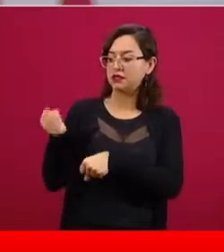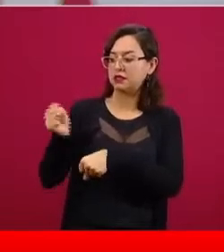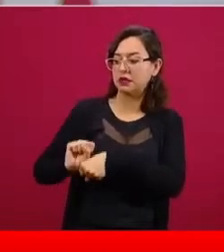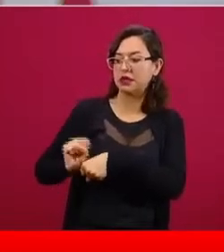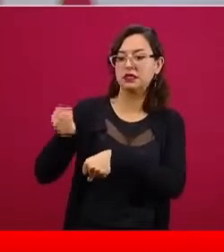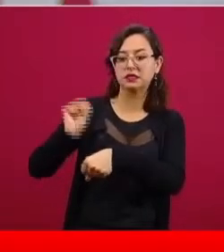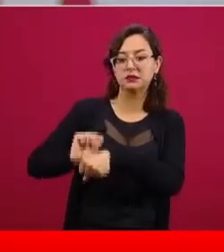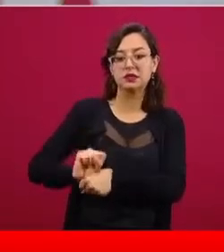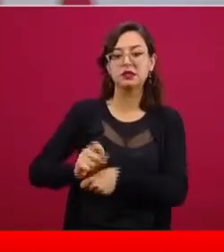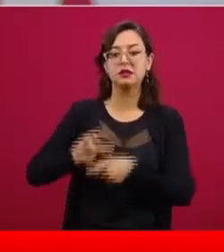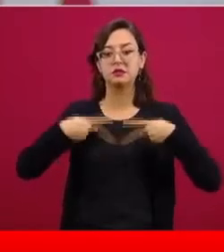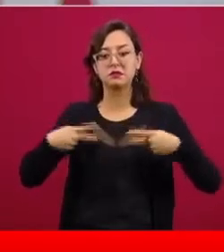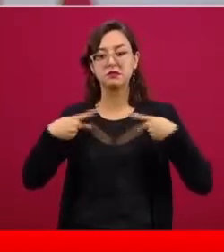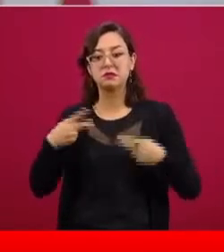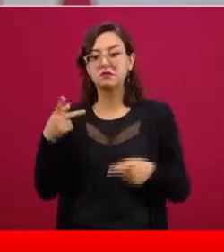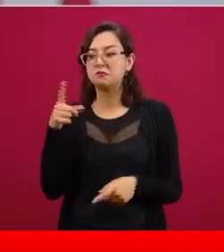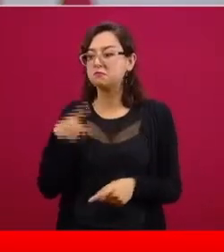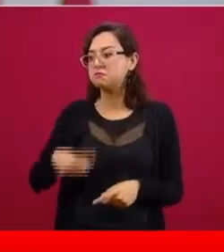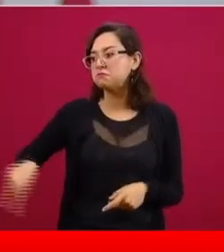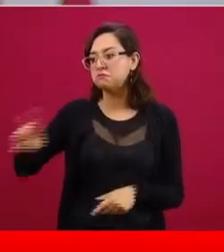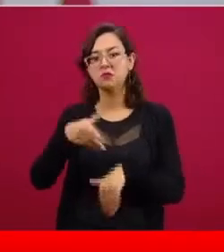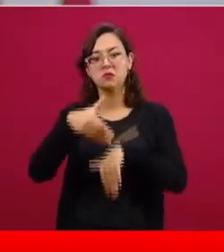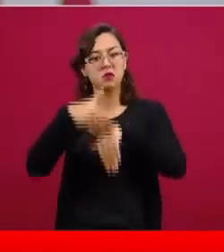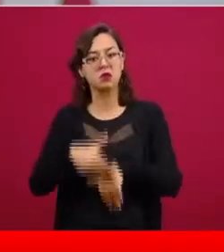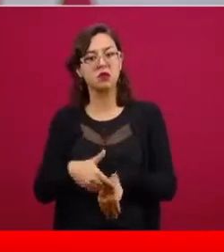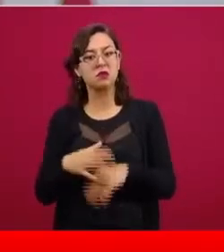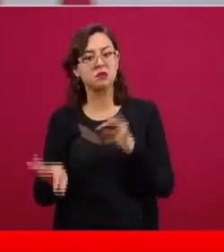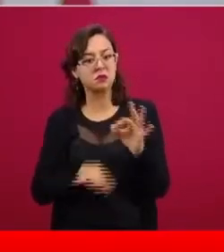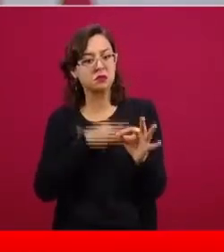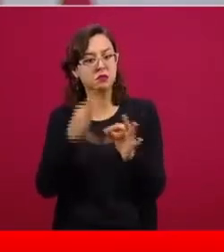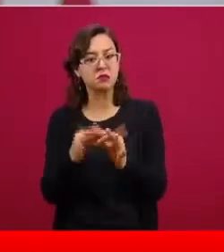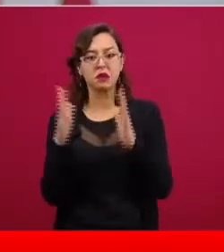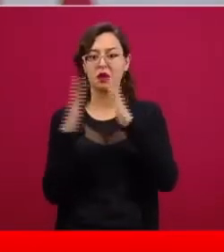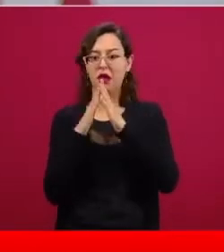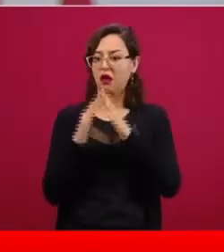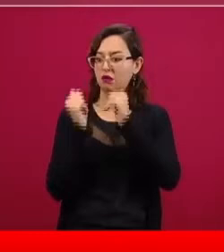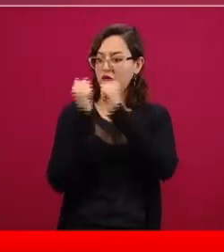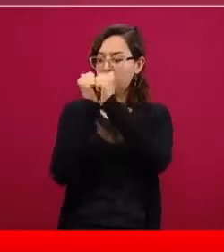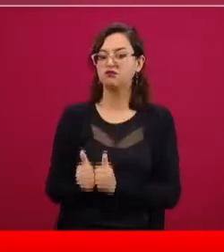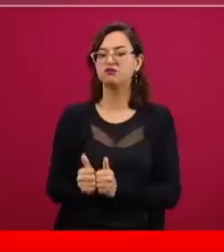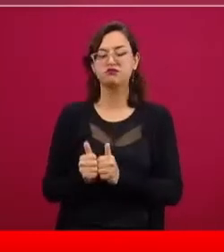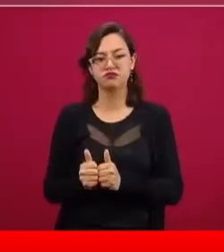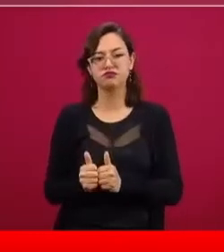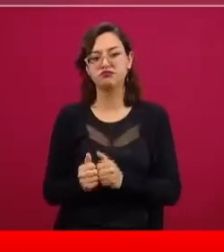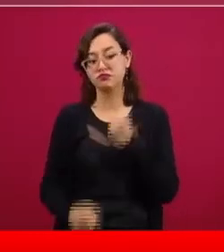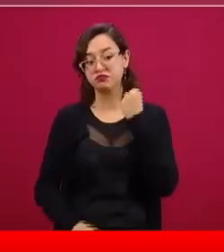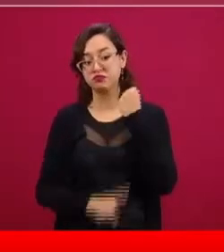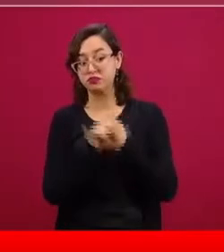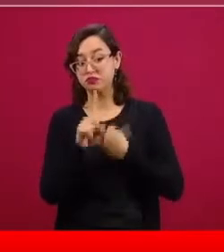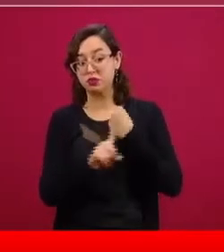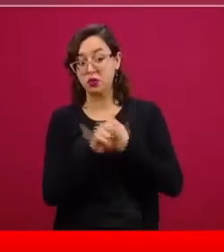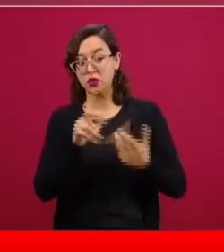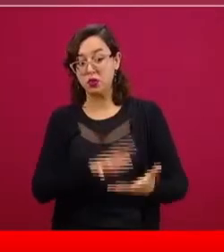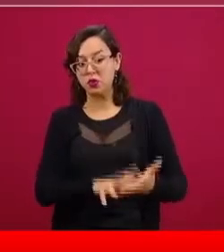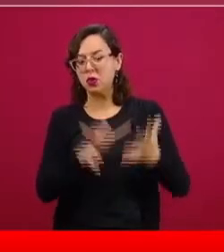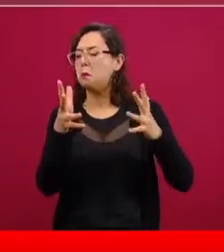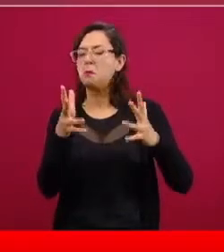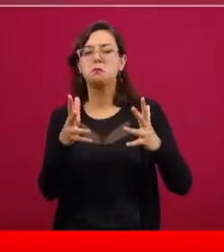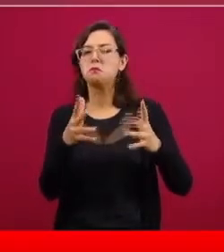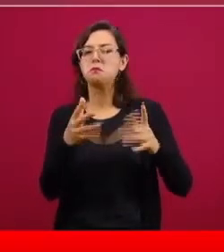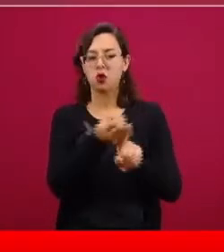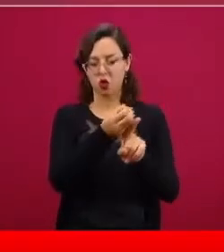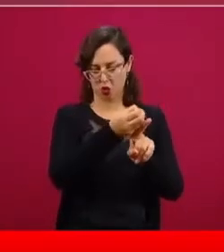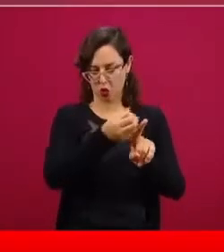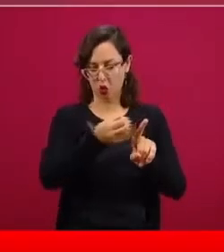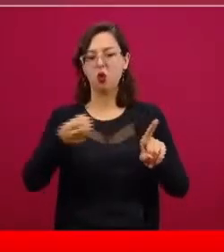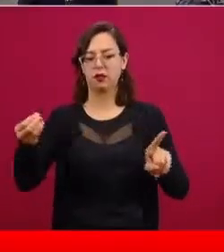disciplina de mantenernos en casa, vamos a poder enfrentarla de manera ordenada en las condiciones